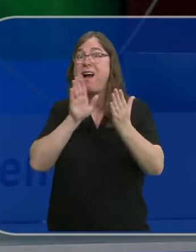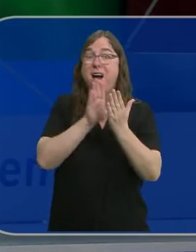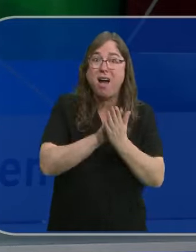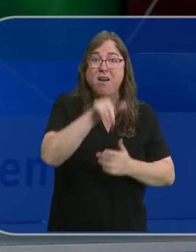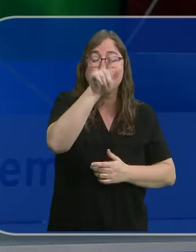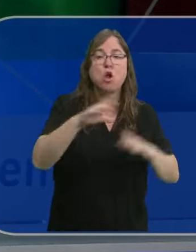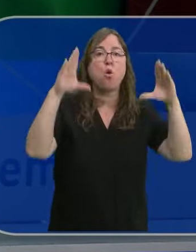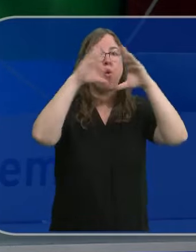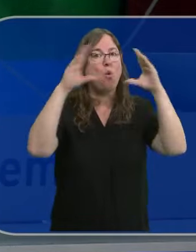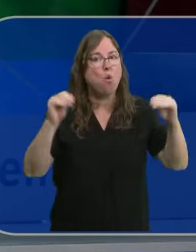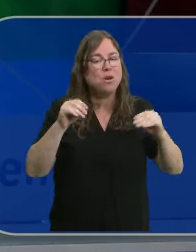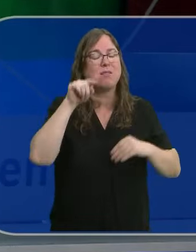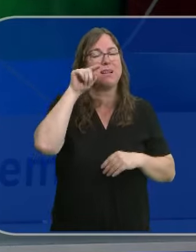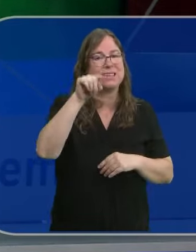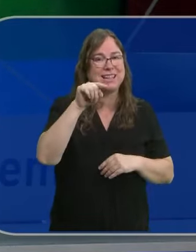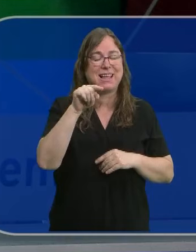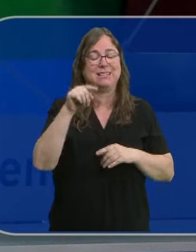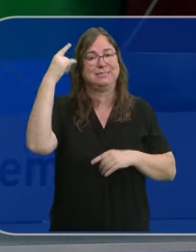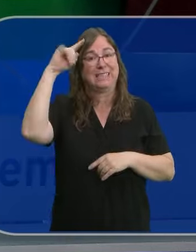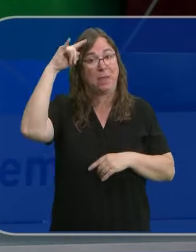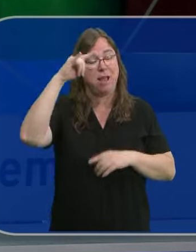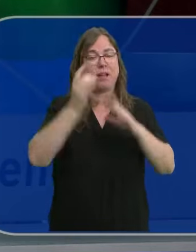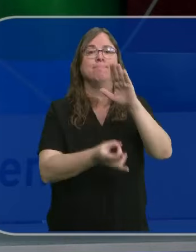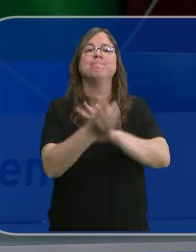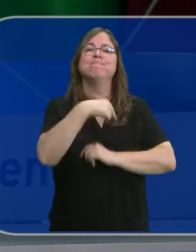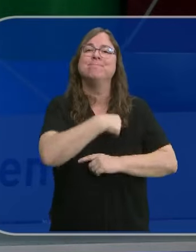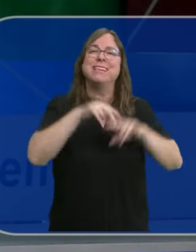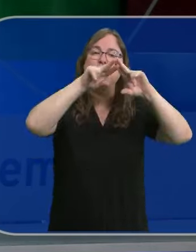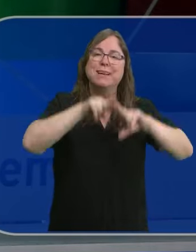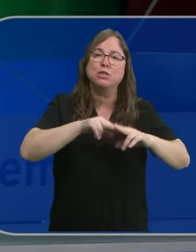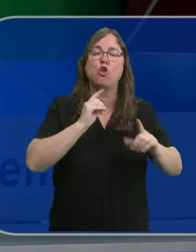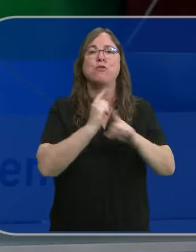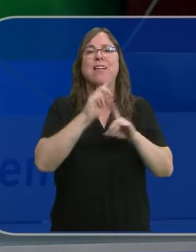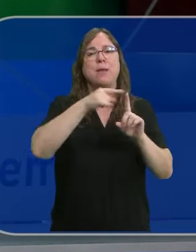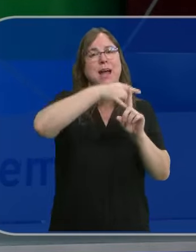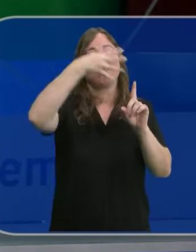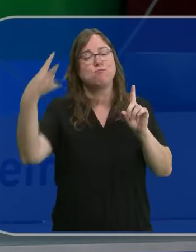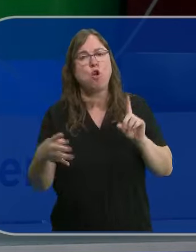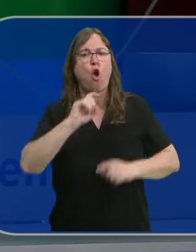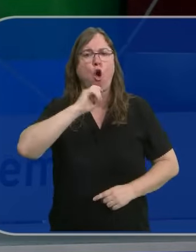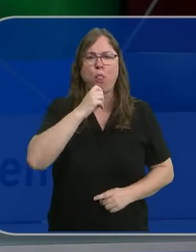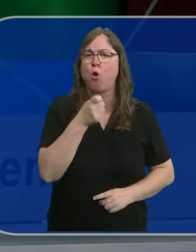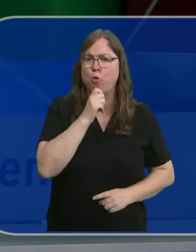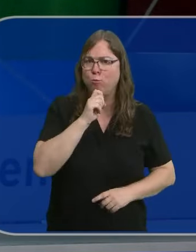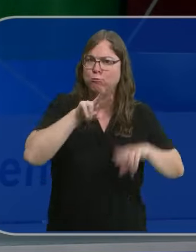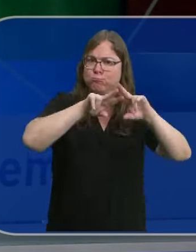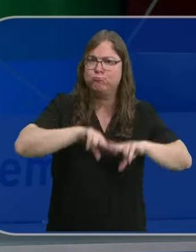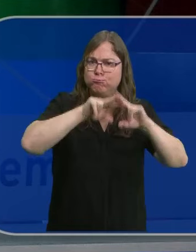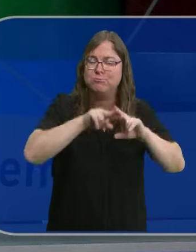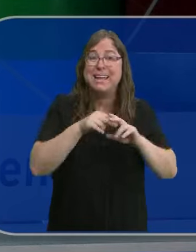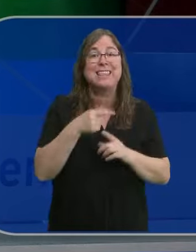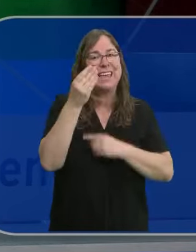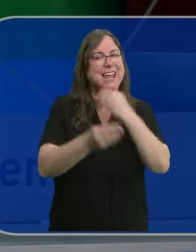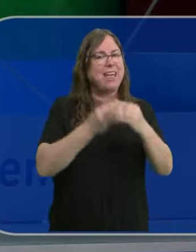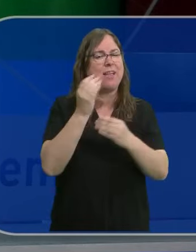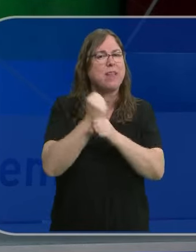observatorio académico contra la LGTBI-fobia. Será una red que aglutine a algunos de los mayores expertos mundiales y espera actuar como un